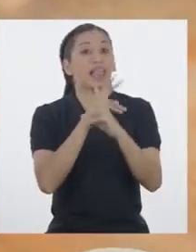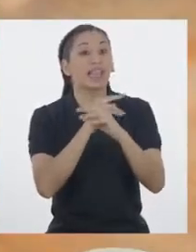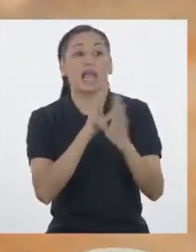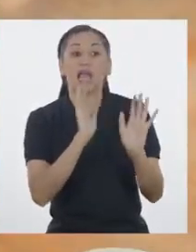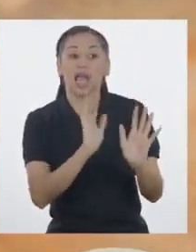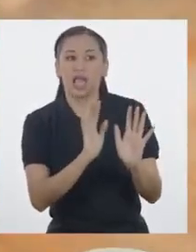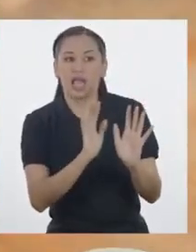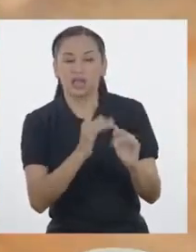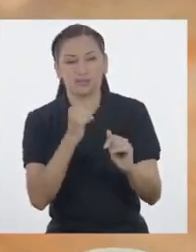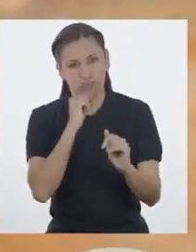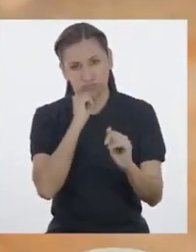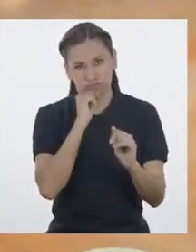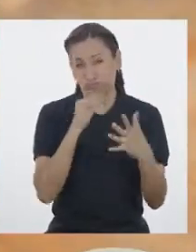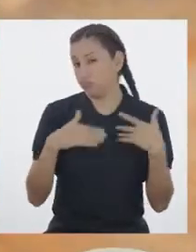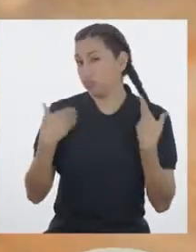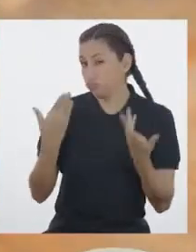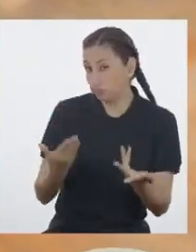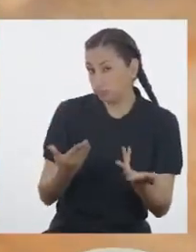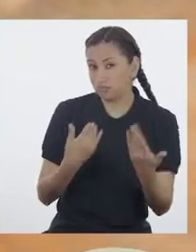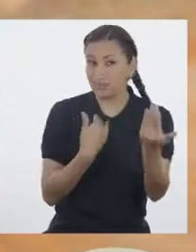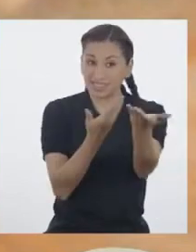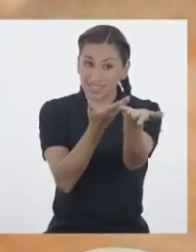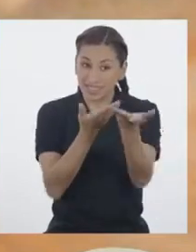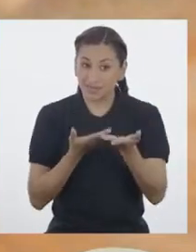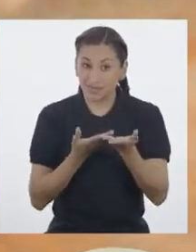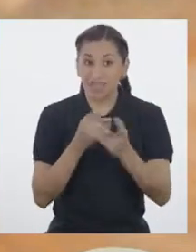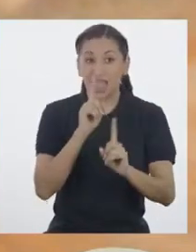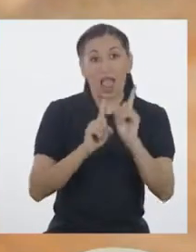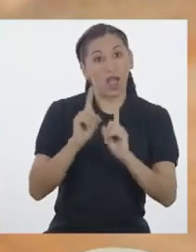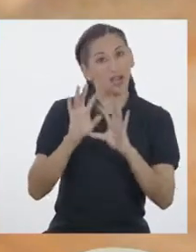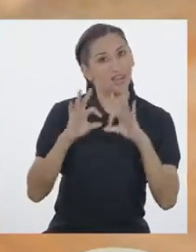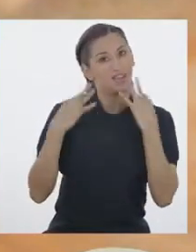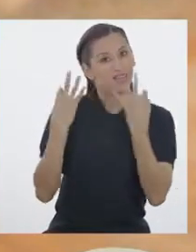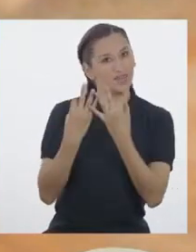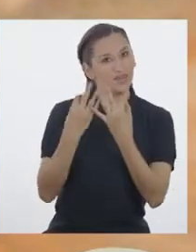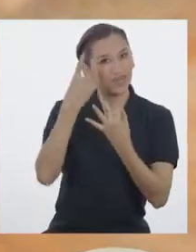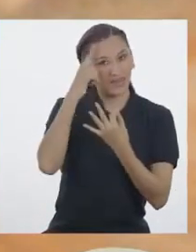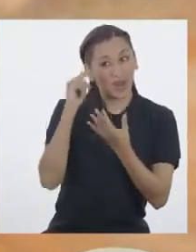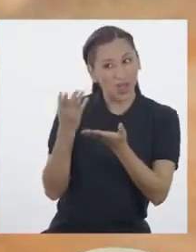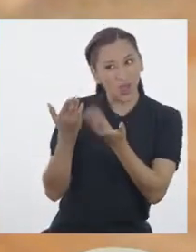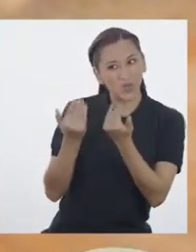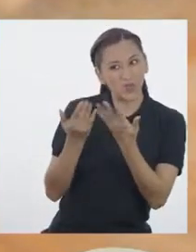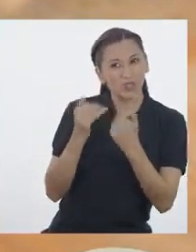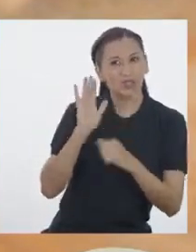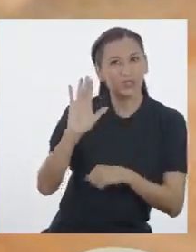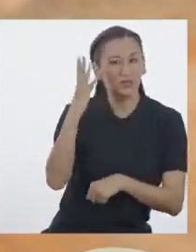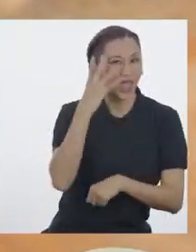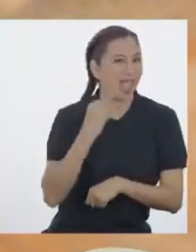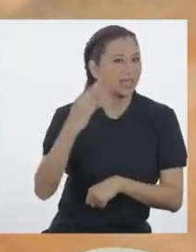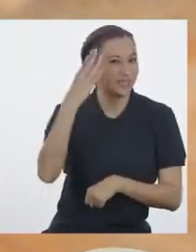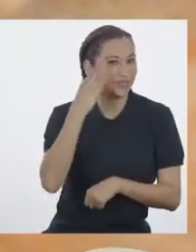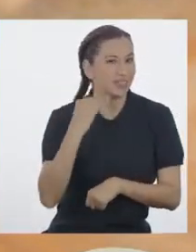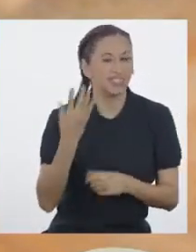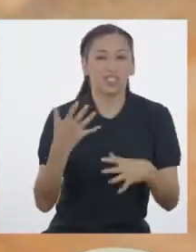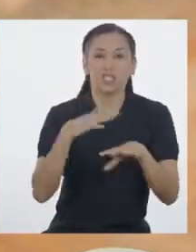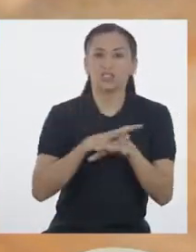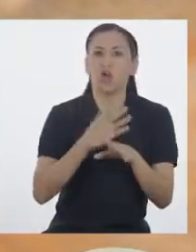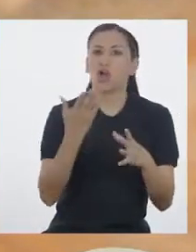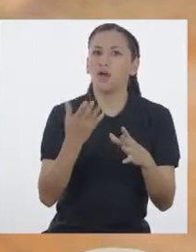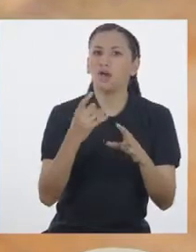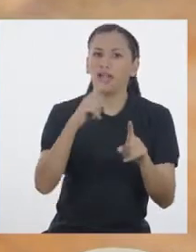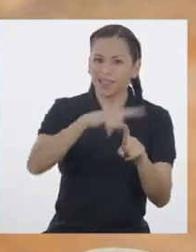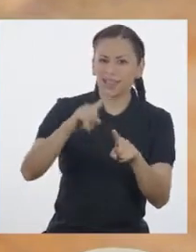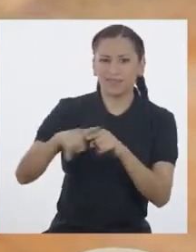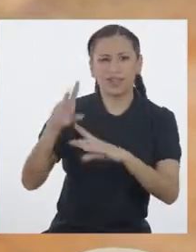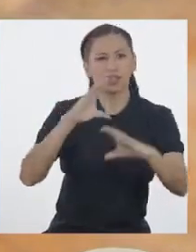¡Tal vez podríamos invitar a alguno de nuestros familiares para que nos cuenten sus experiencias con los medios